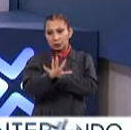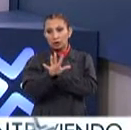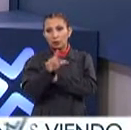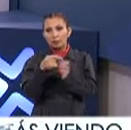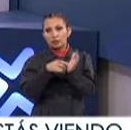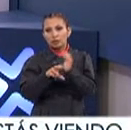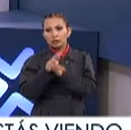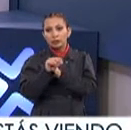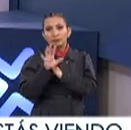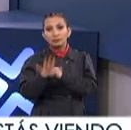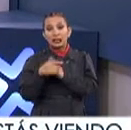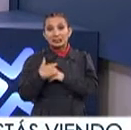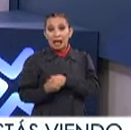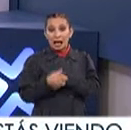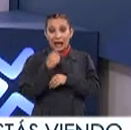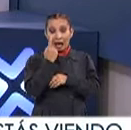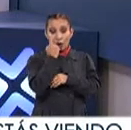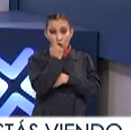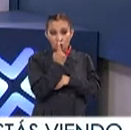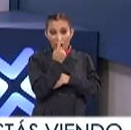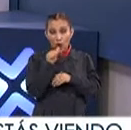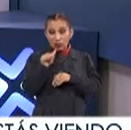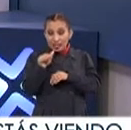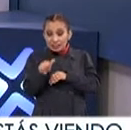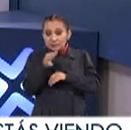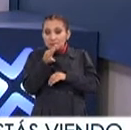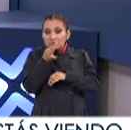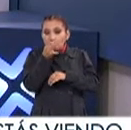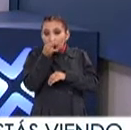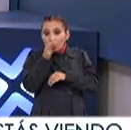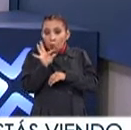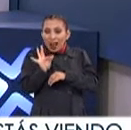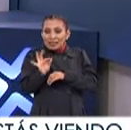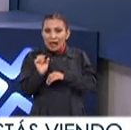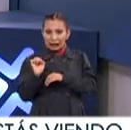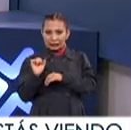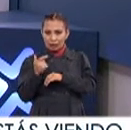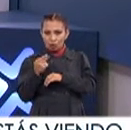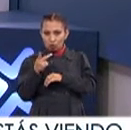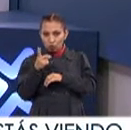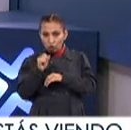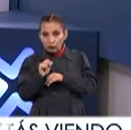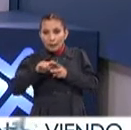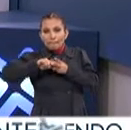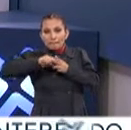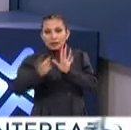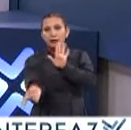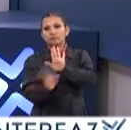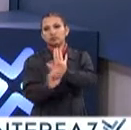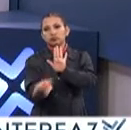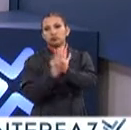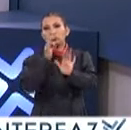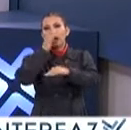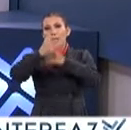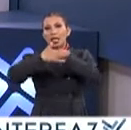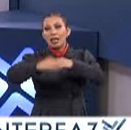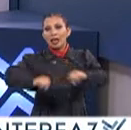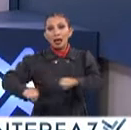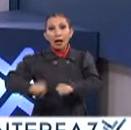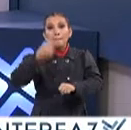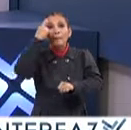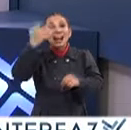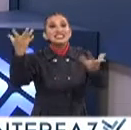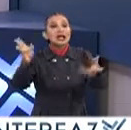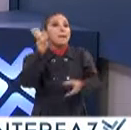a las 13 horas Con 16 minutos Y 40 segundos Se activará La alerta sísmica Para